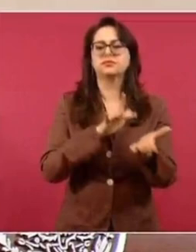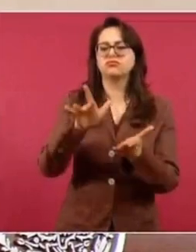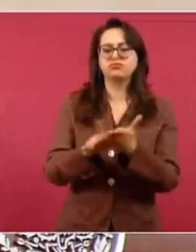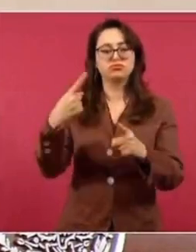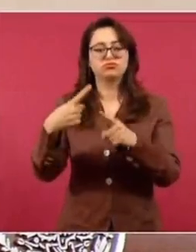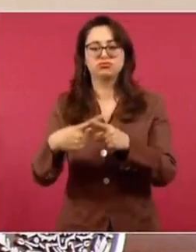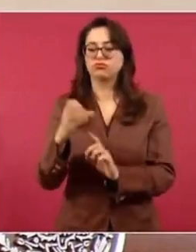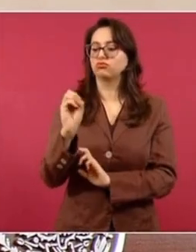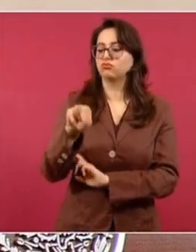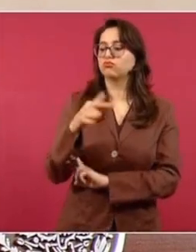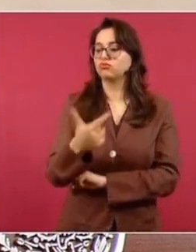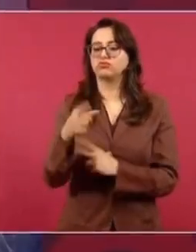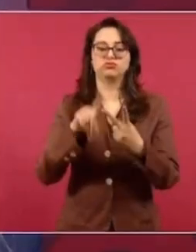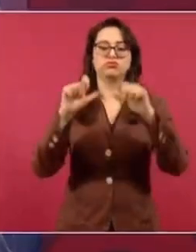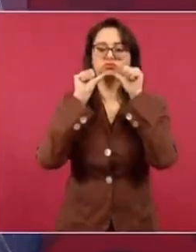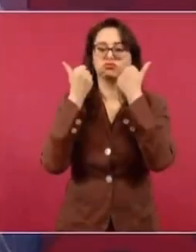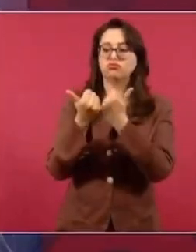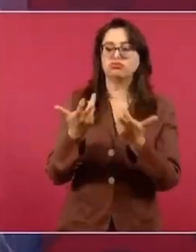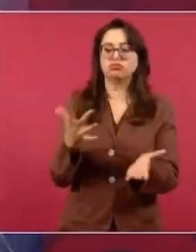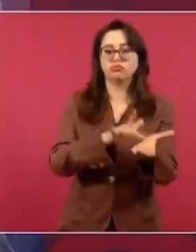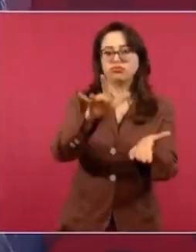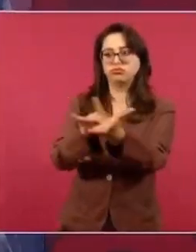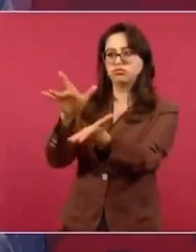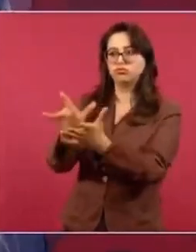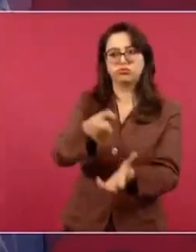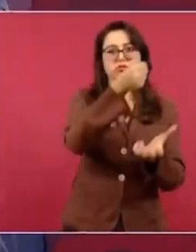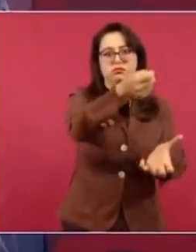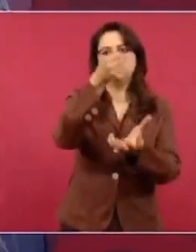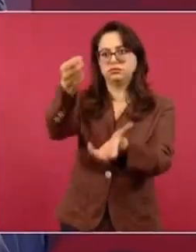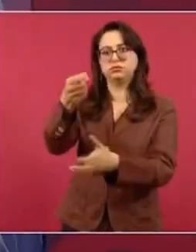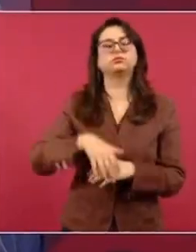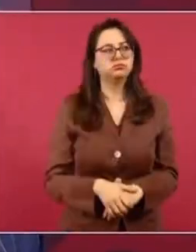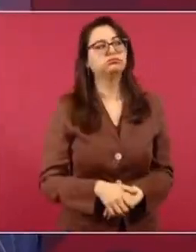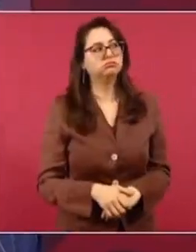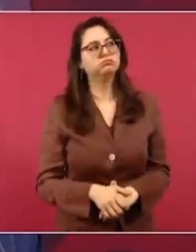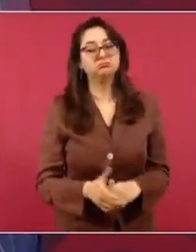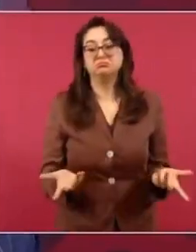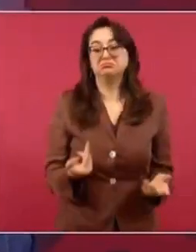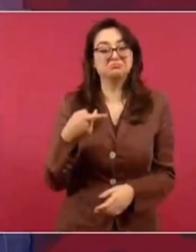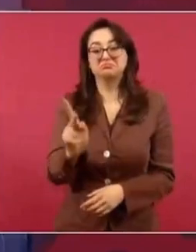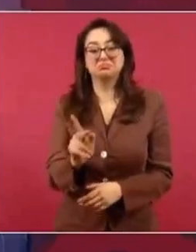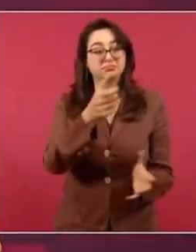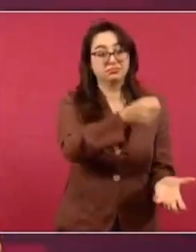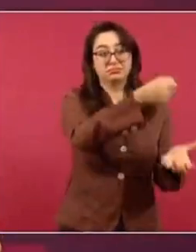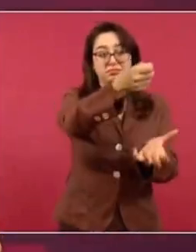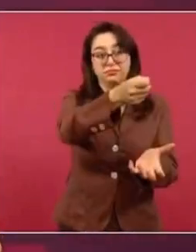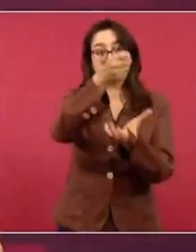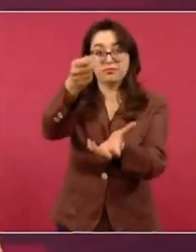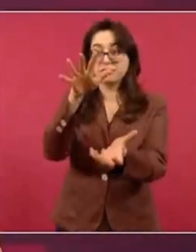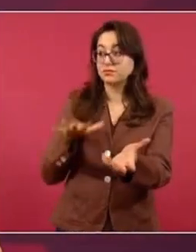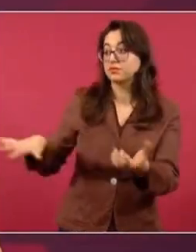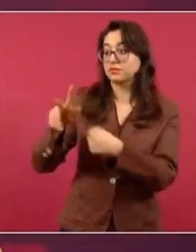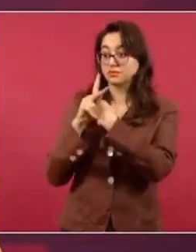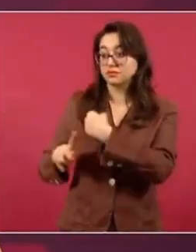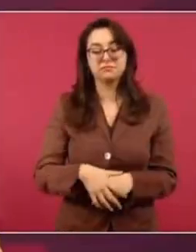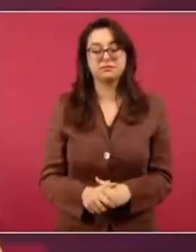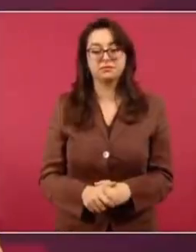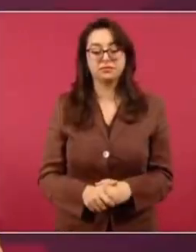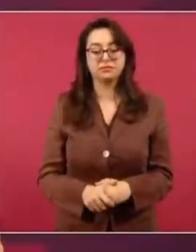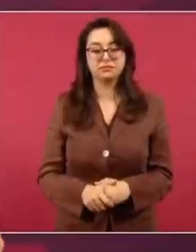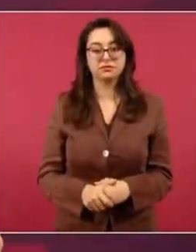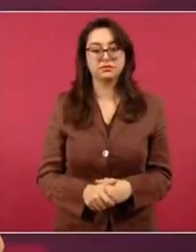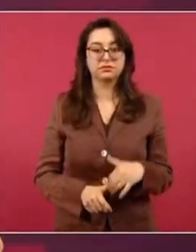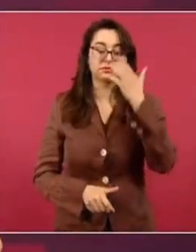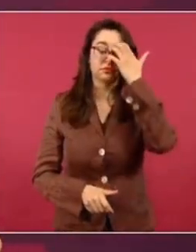de la llamada sociedad civil, y ya hemos hablado de cómo se queda esa poca ayuda en aparatos burocráticos.